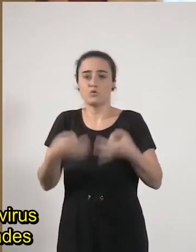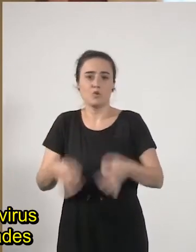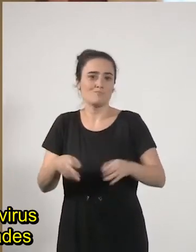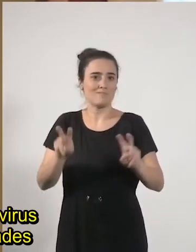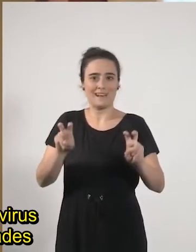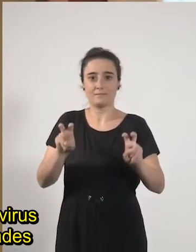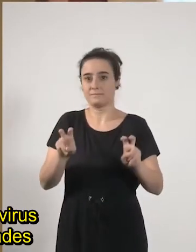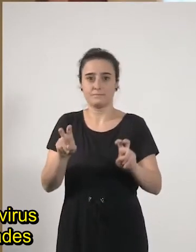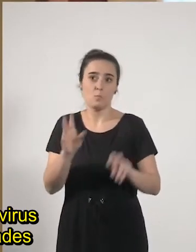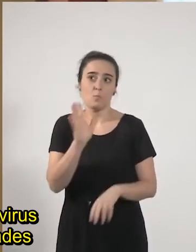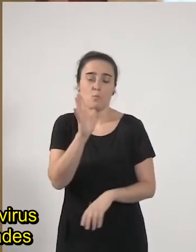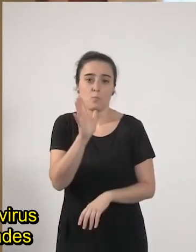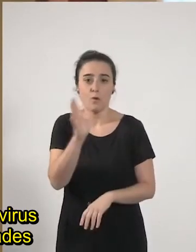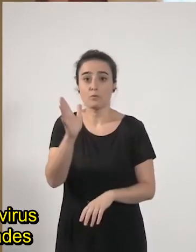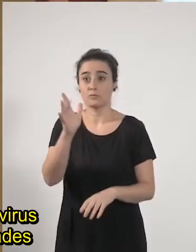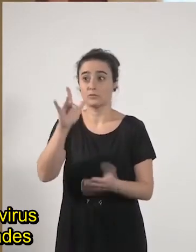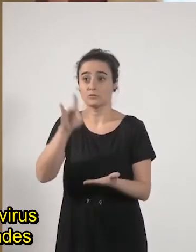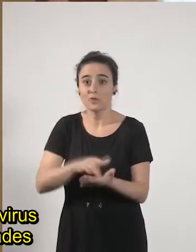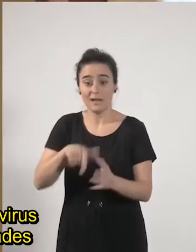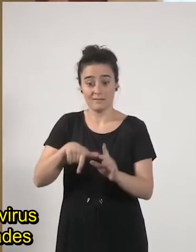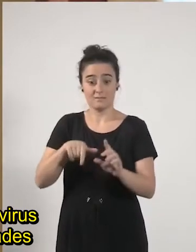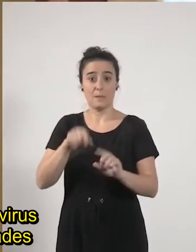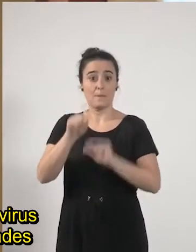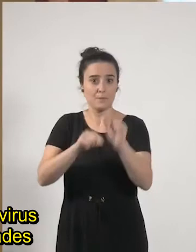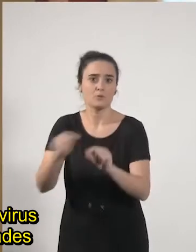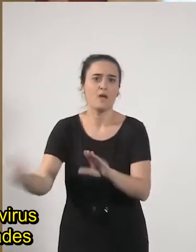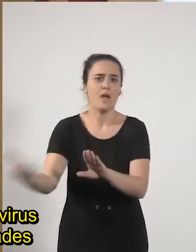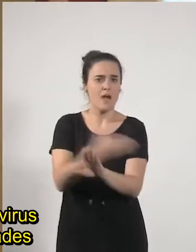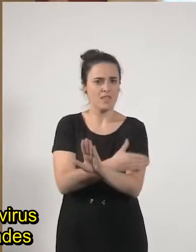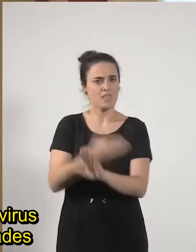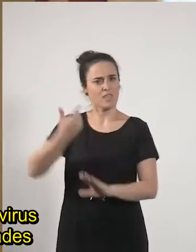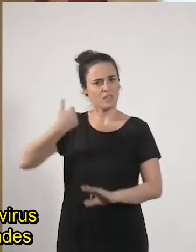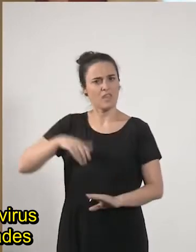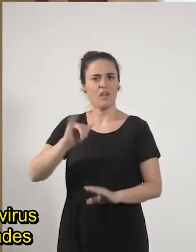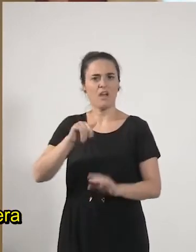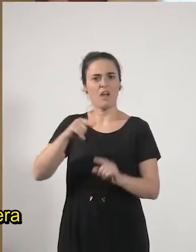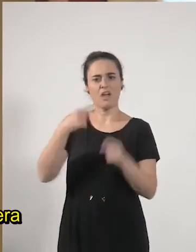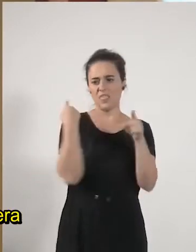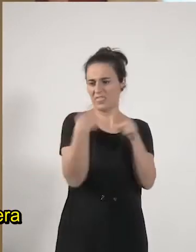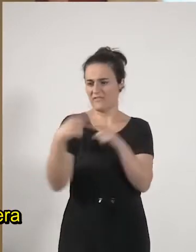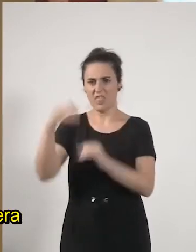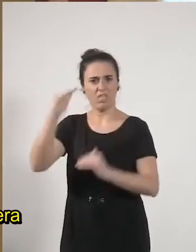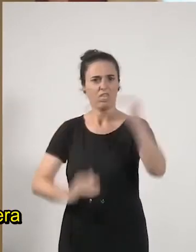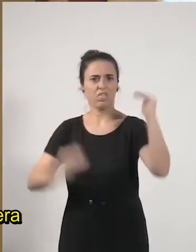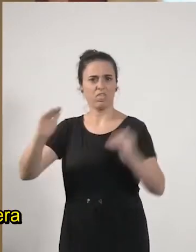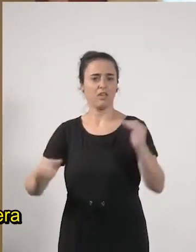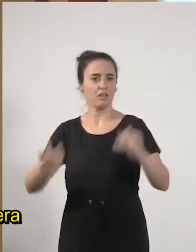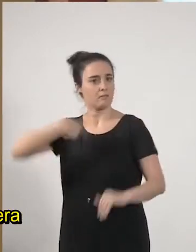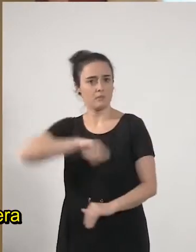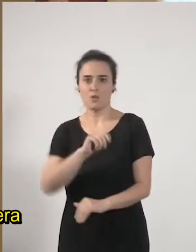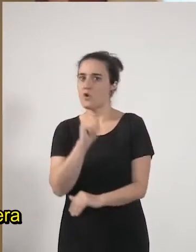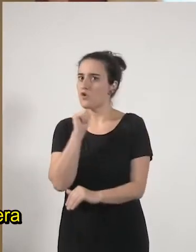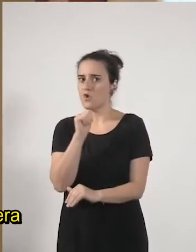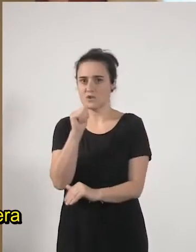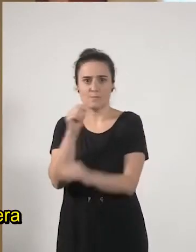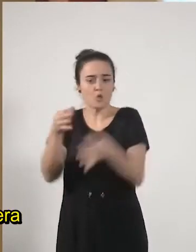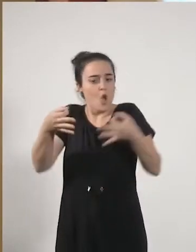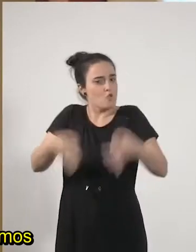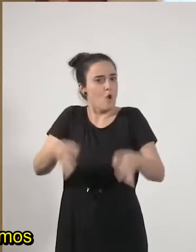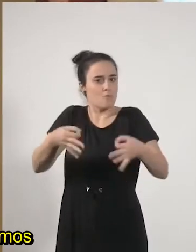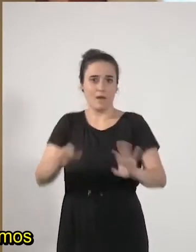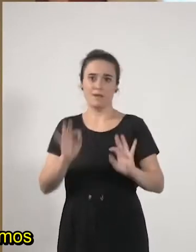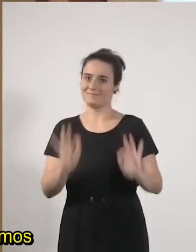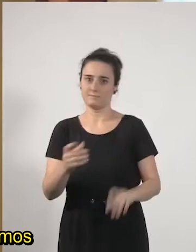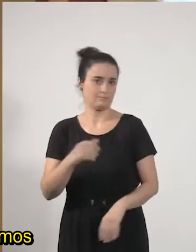ya antes de que llegase este virus había muchas diferencias e inequidades que no queremos de ninguna manera dar por normalizadas.